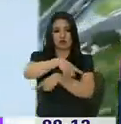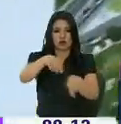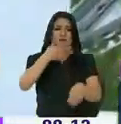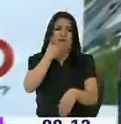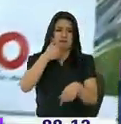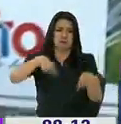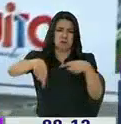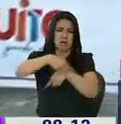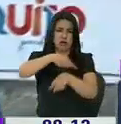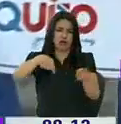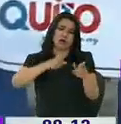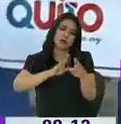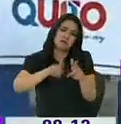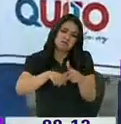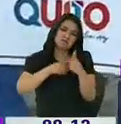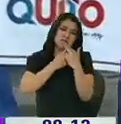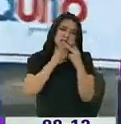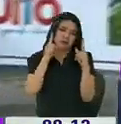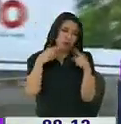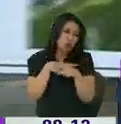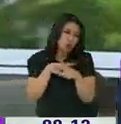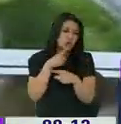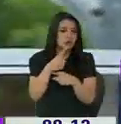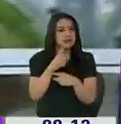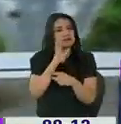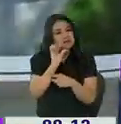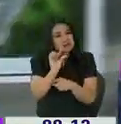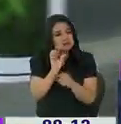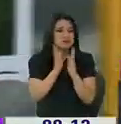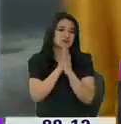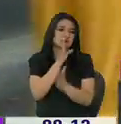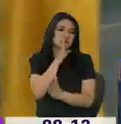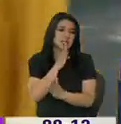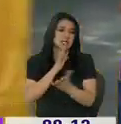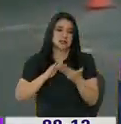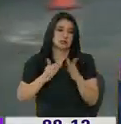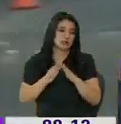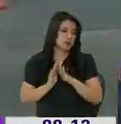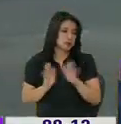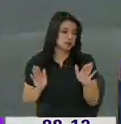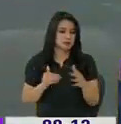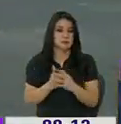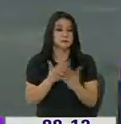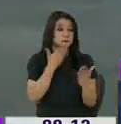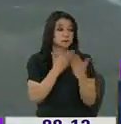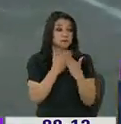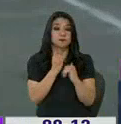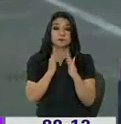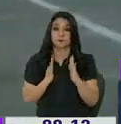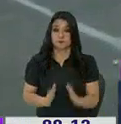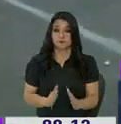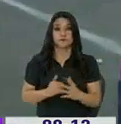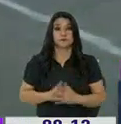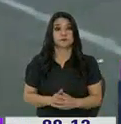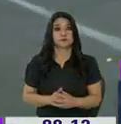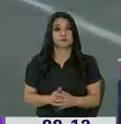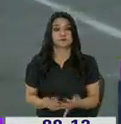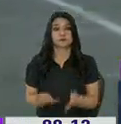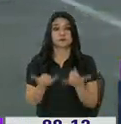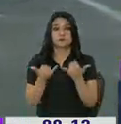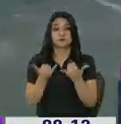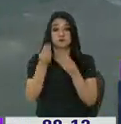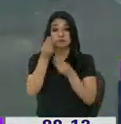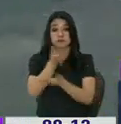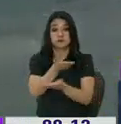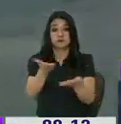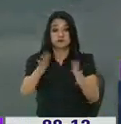pero los primeros días siempre genera un poco de conflicto, así que pedimos colaboración a la comunidad. Muchas gracias Ingeniero Rosales y vamos aquí a ver uno